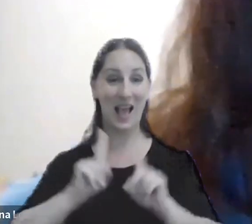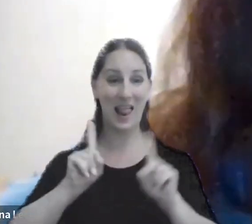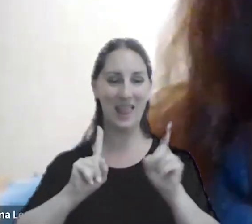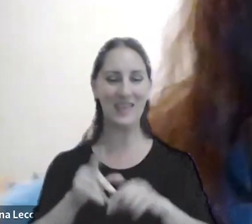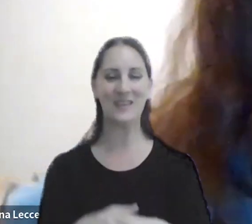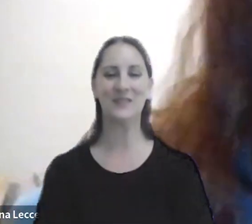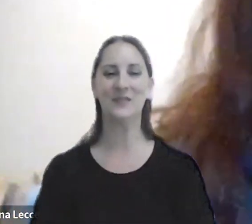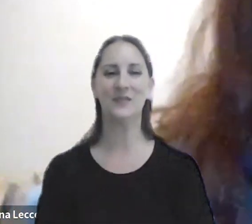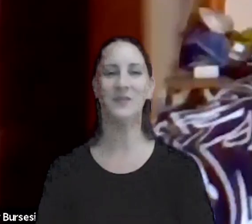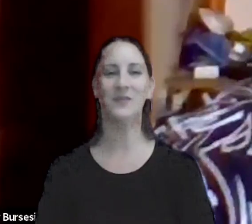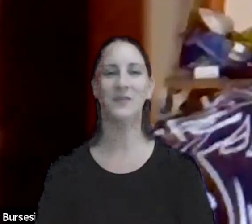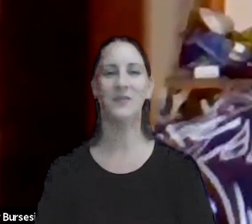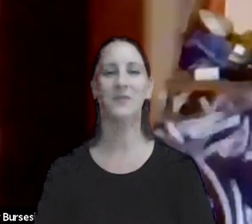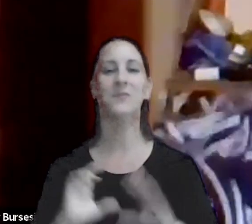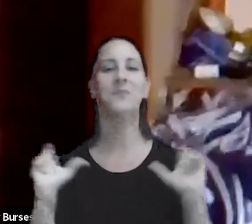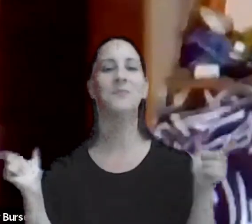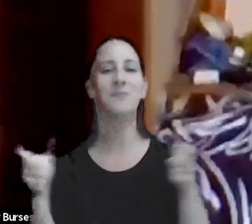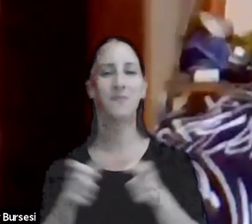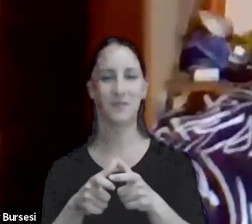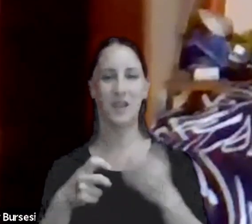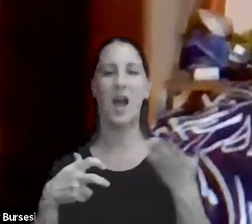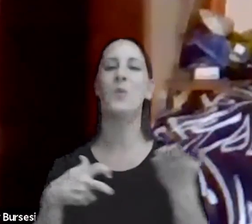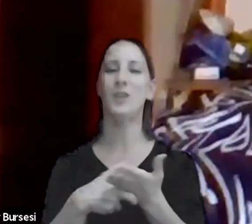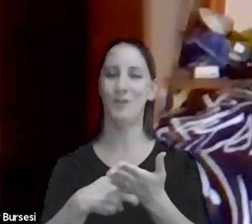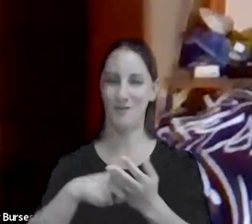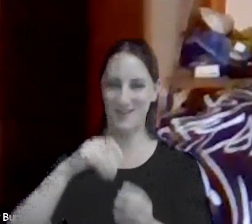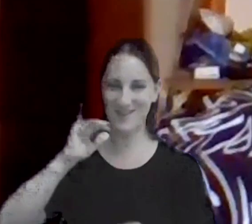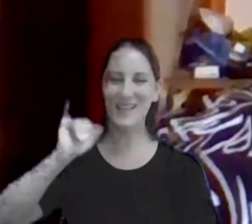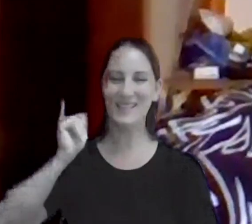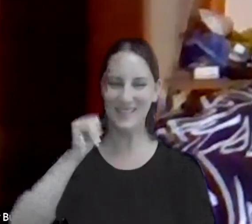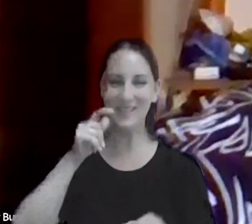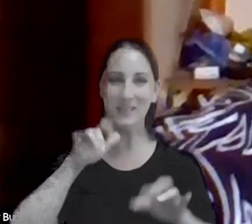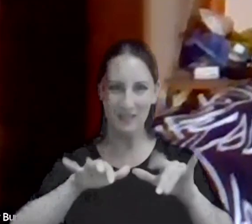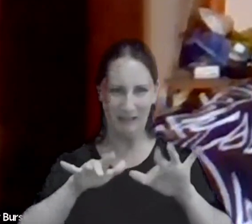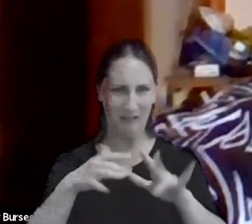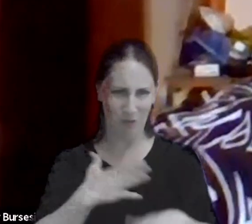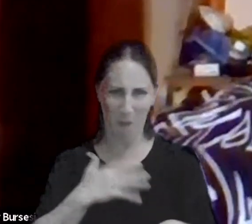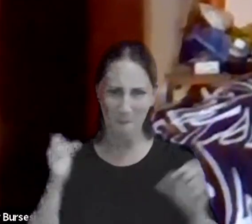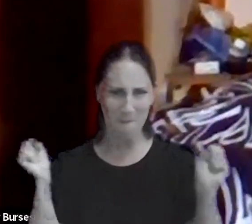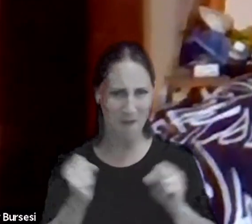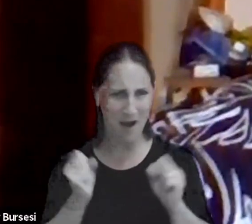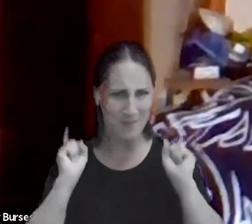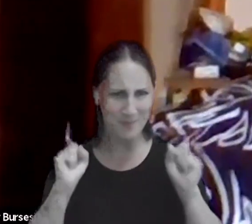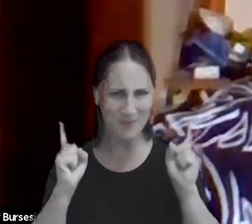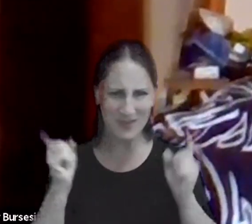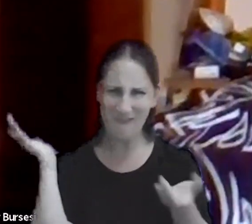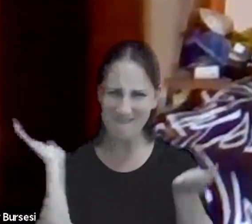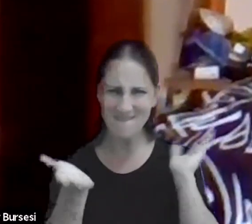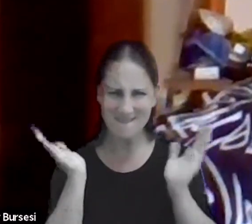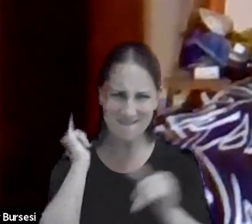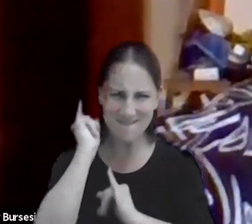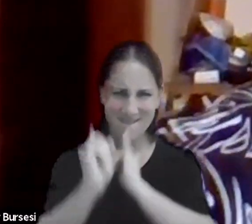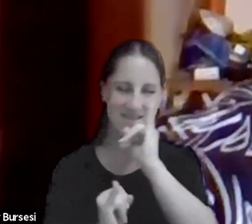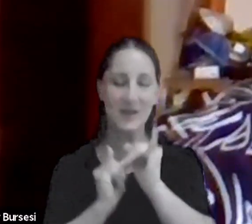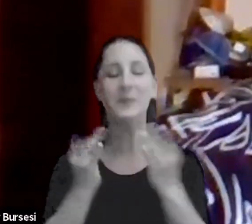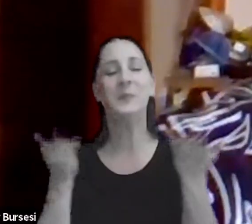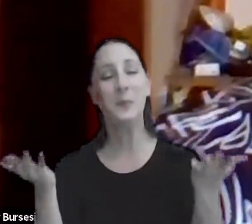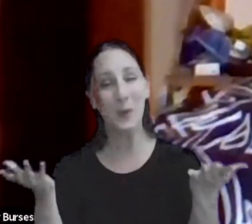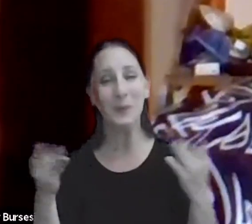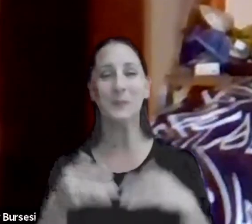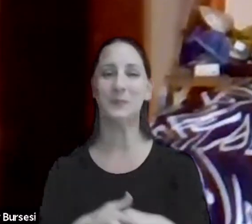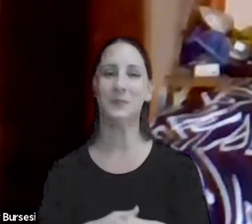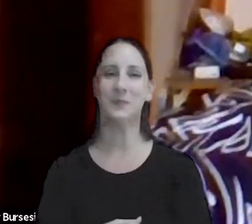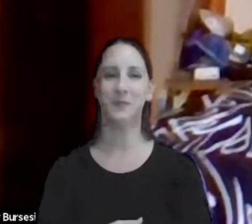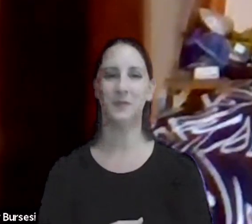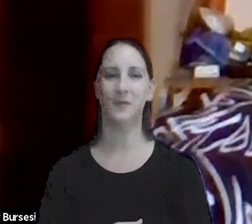de auditoría si me pone si te torturé pero bueno fíjense como como